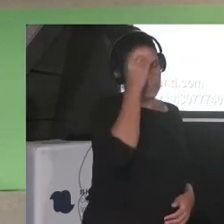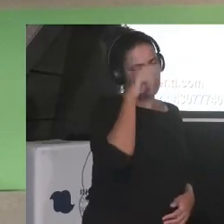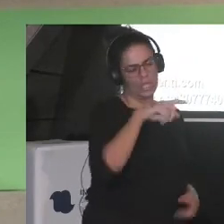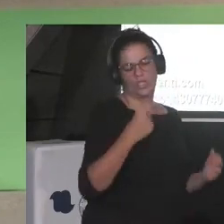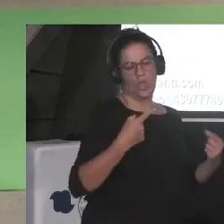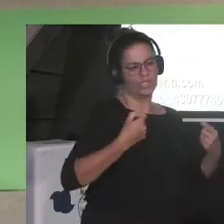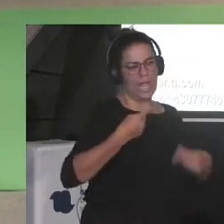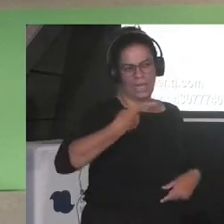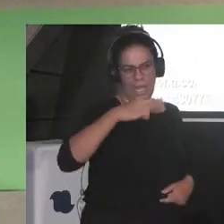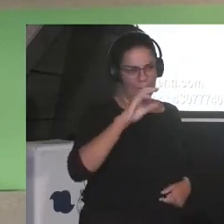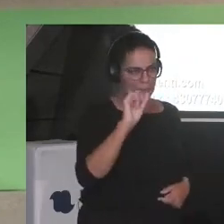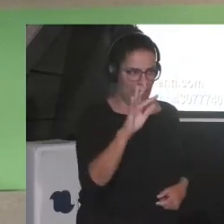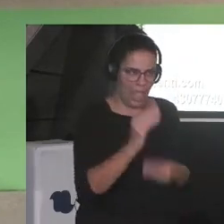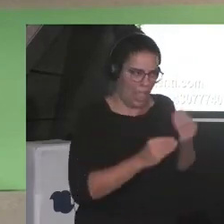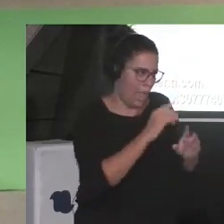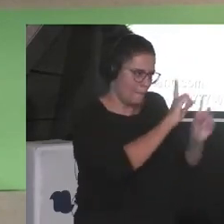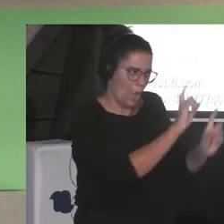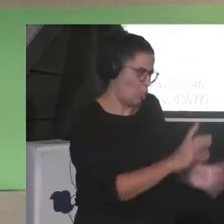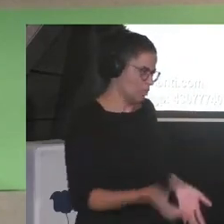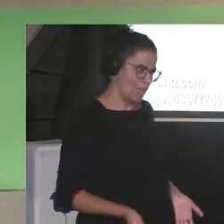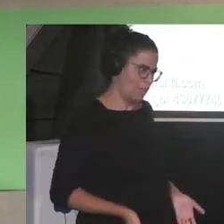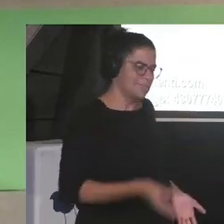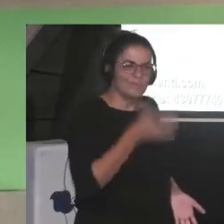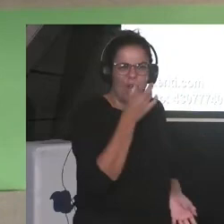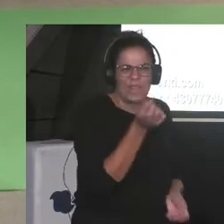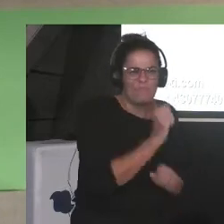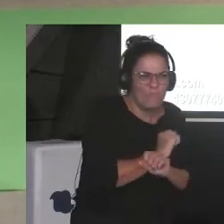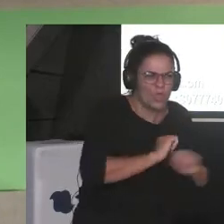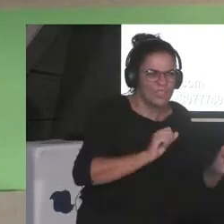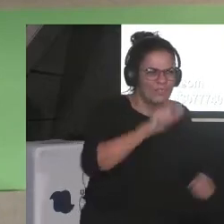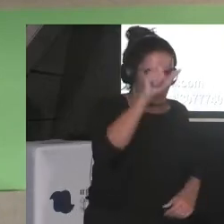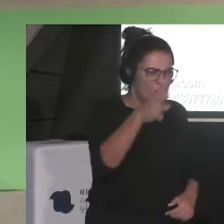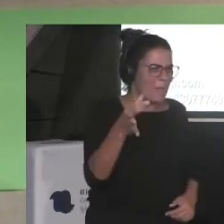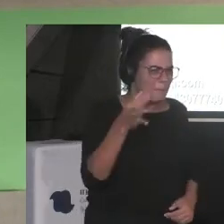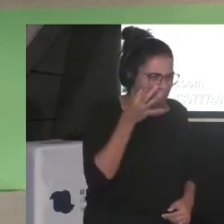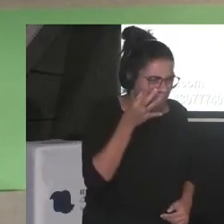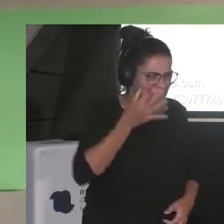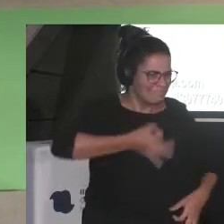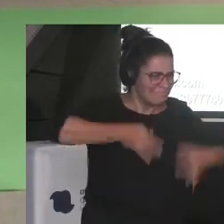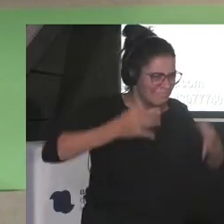esas preguntas están hechas por el chat GPT es imposible que haya un ser humano ahí detrás